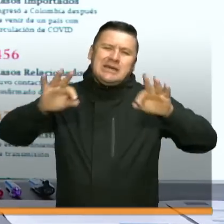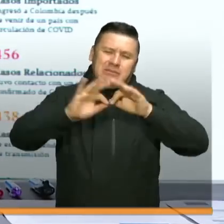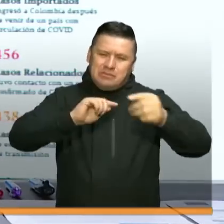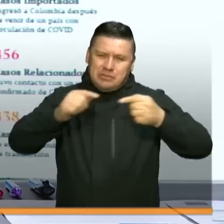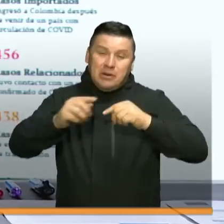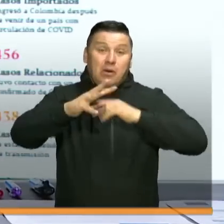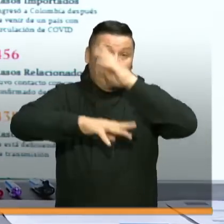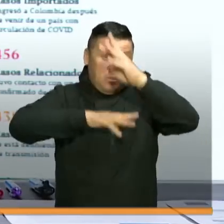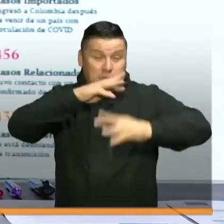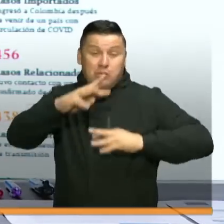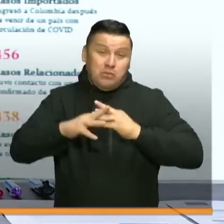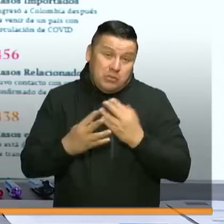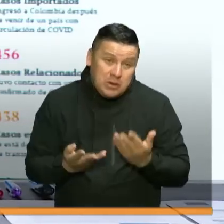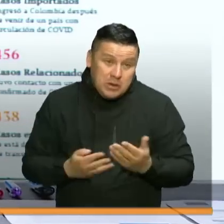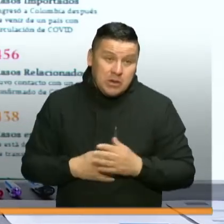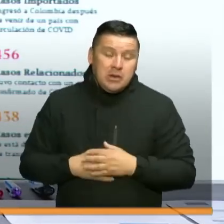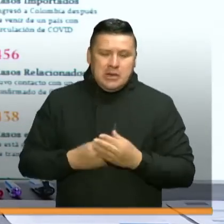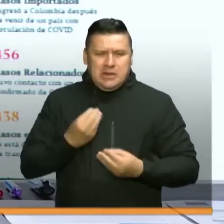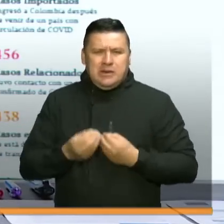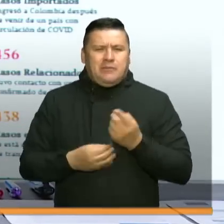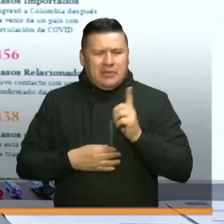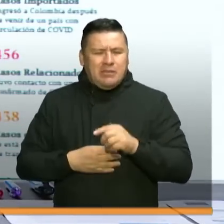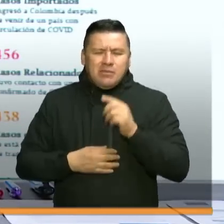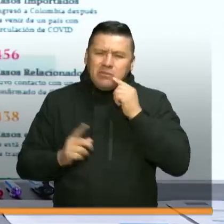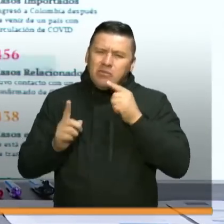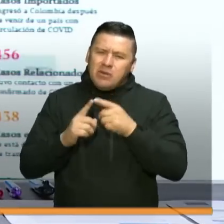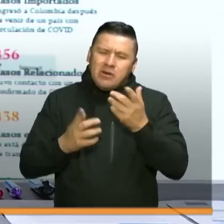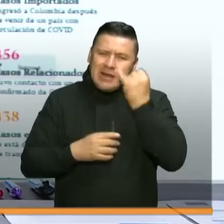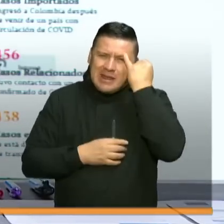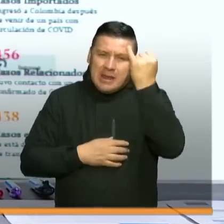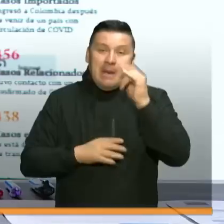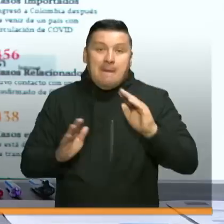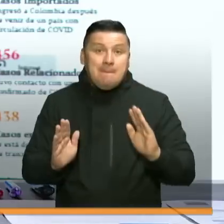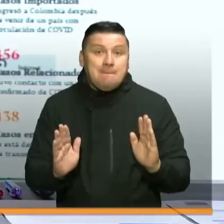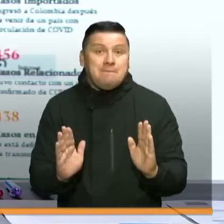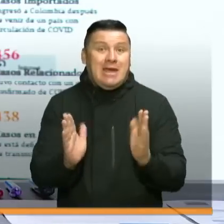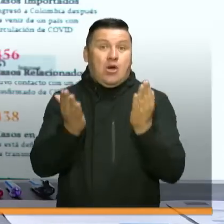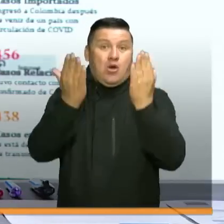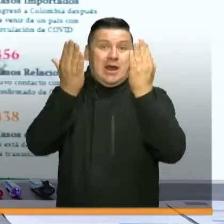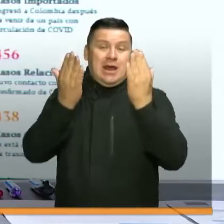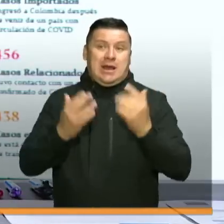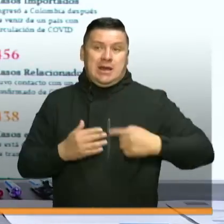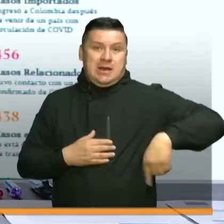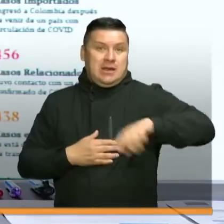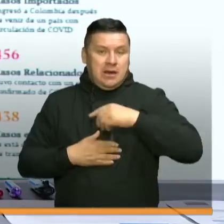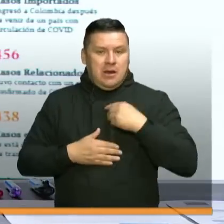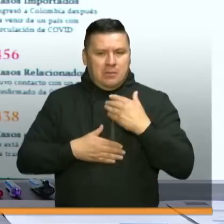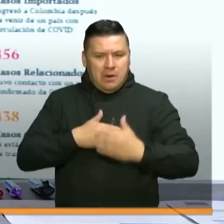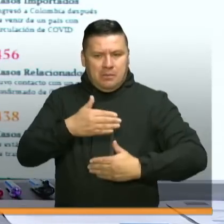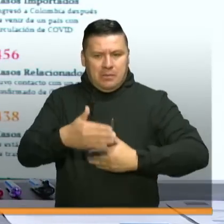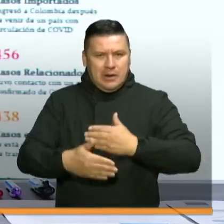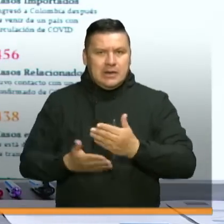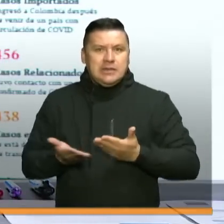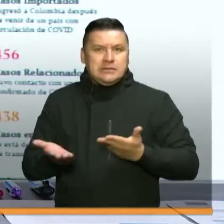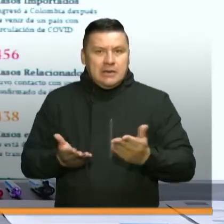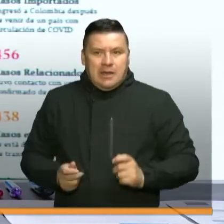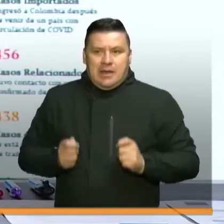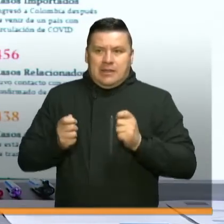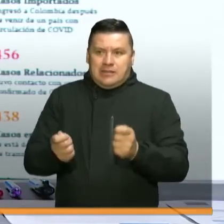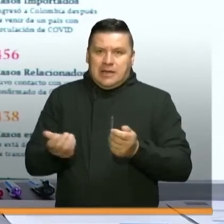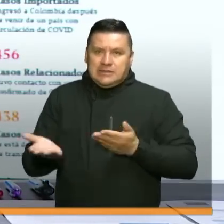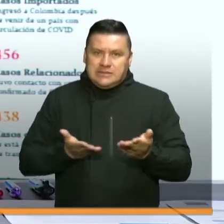a nivel mundial y que se está haciendo también con otra idea, mejorar las capacidades también paulatinamente en el servicio de salud,